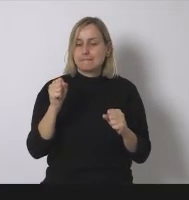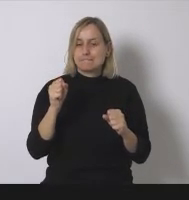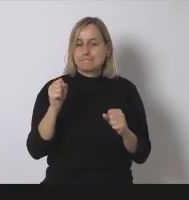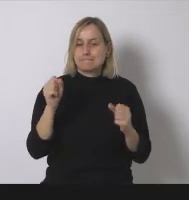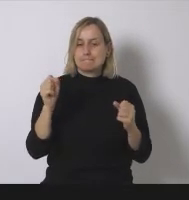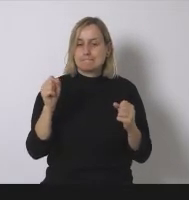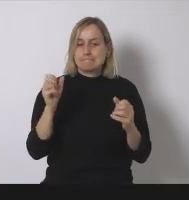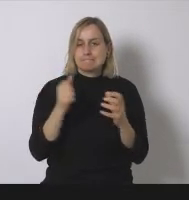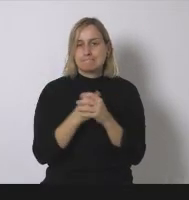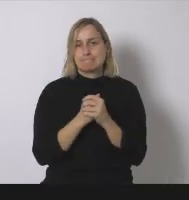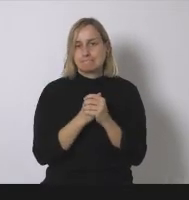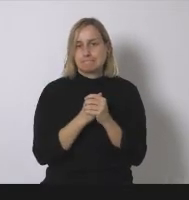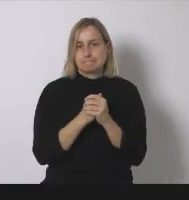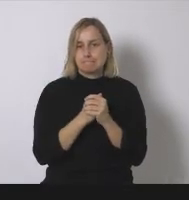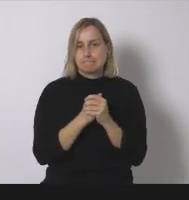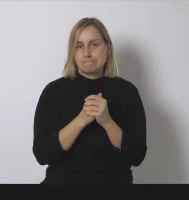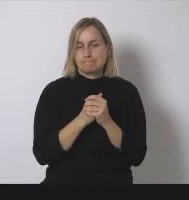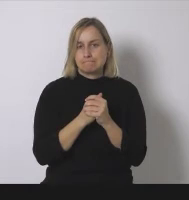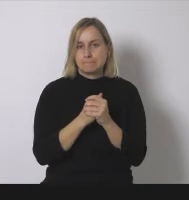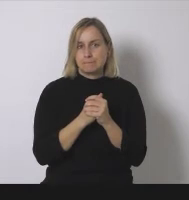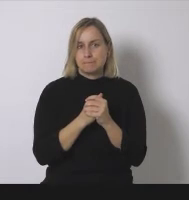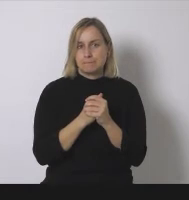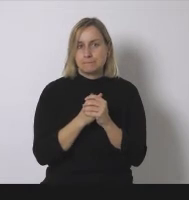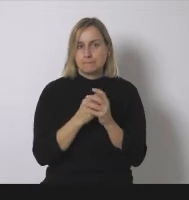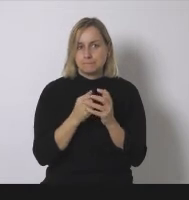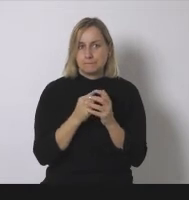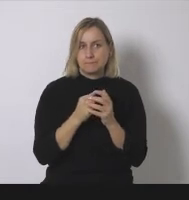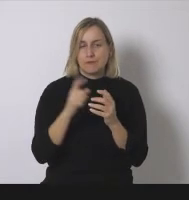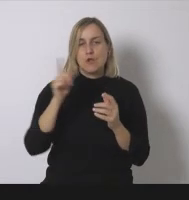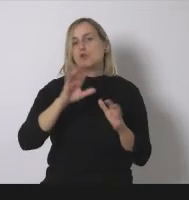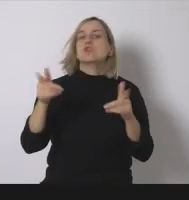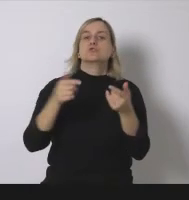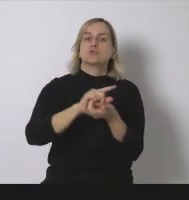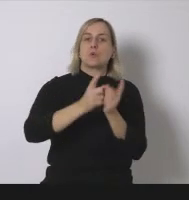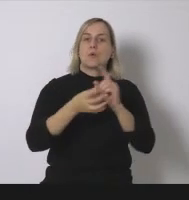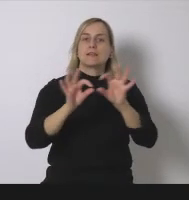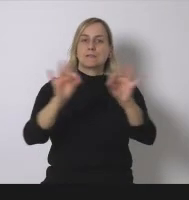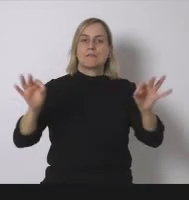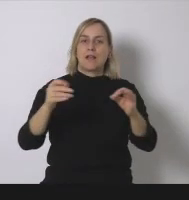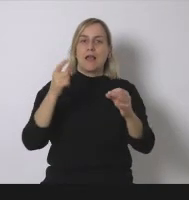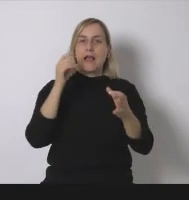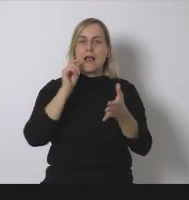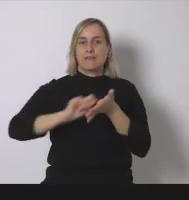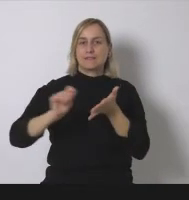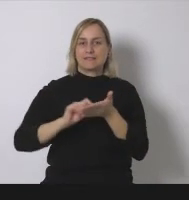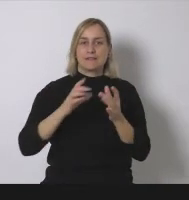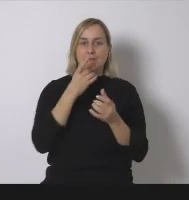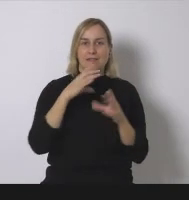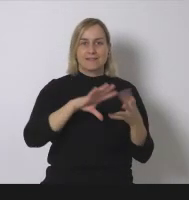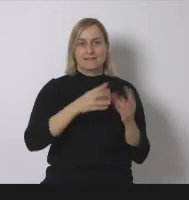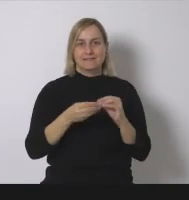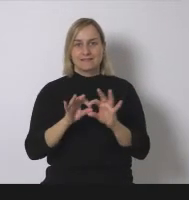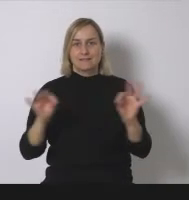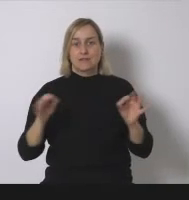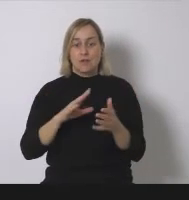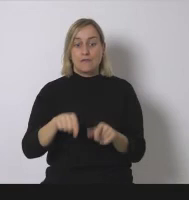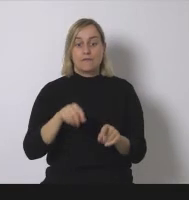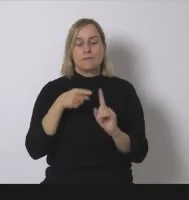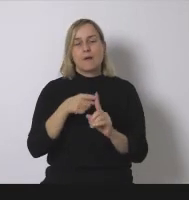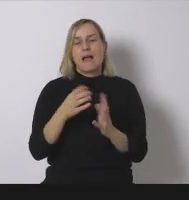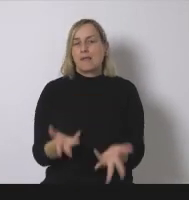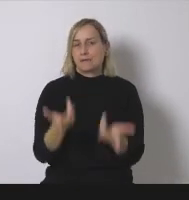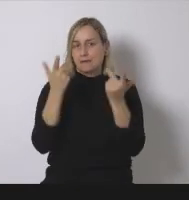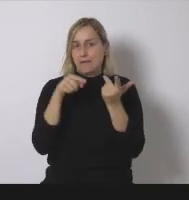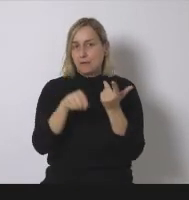no es una simplificación administrativa lo que es es una agilización porque en el fondo no te no te exime de pasar luego todas las